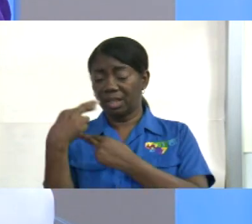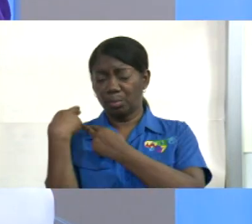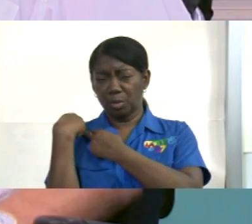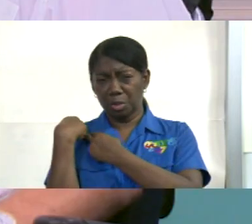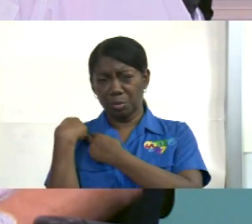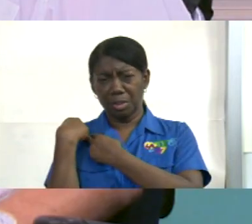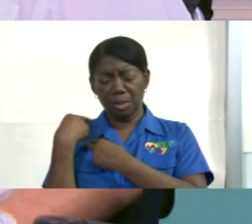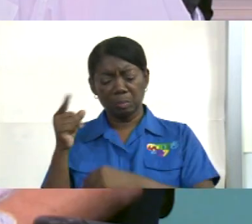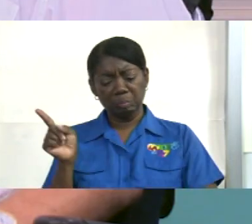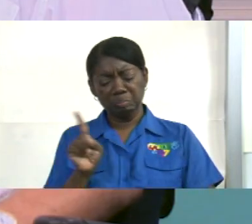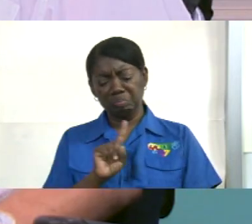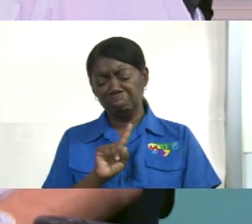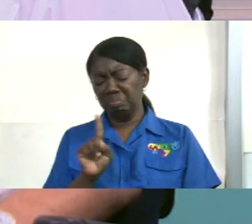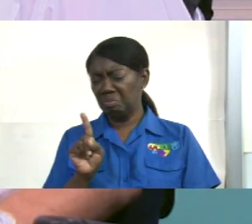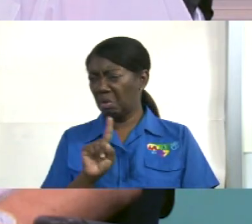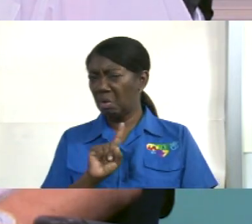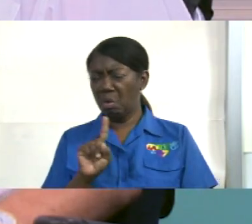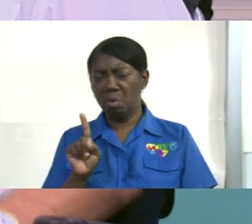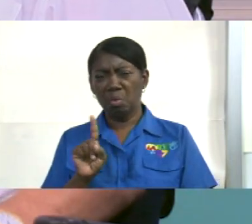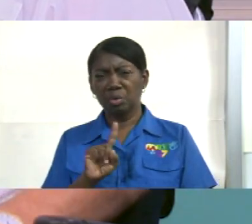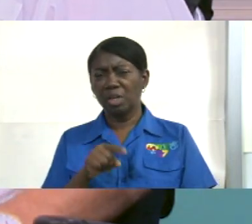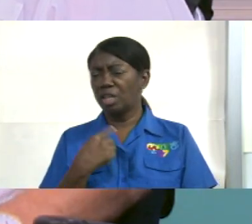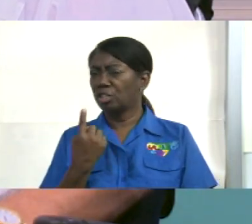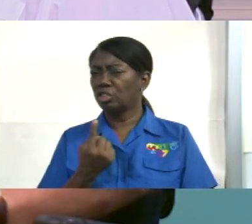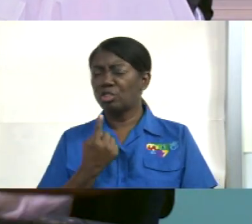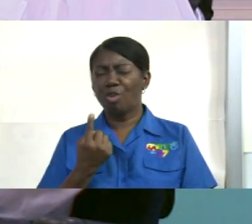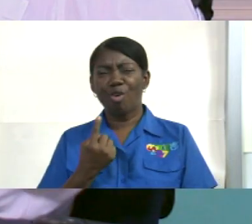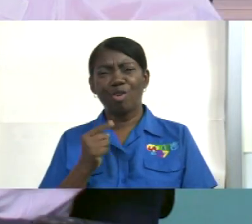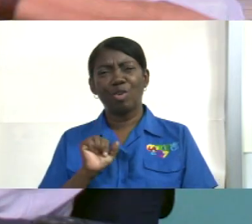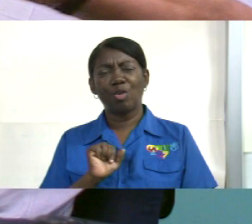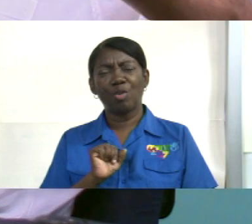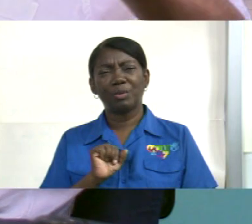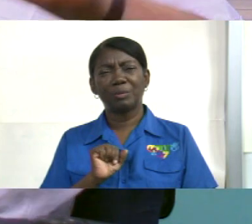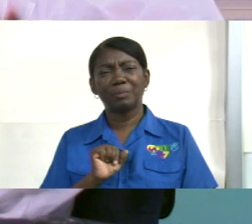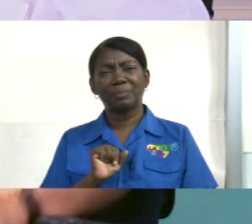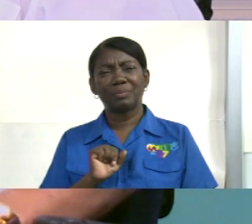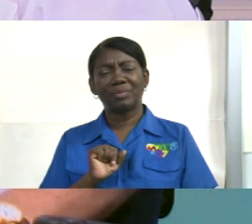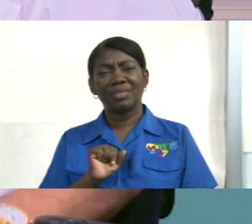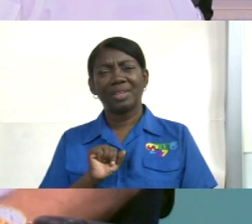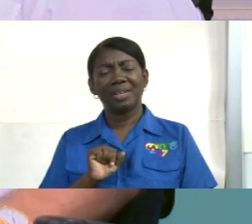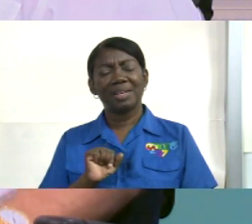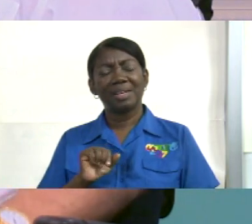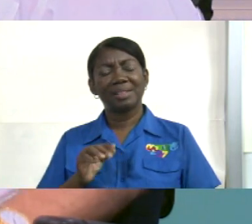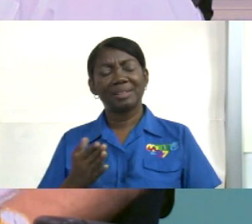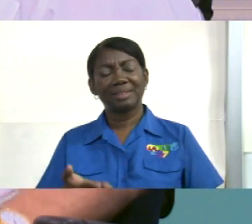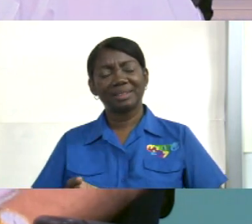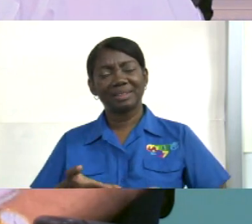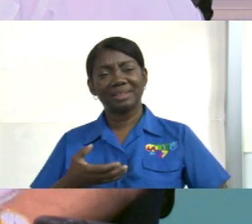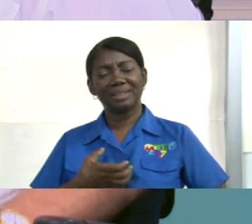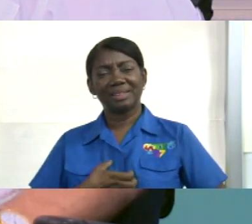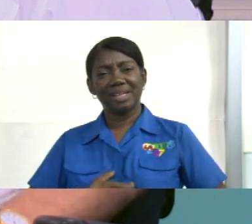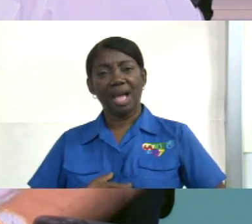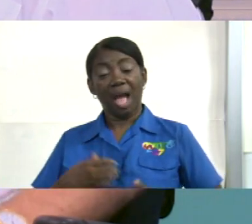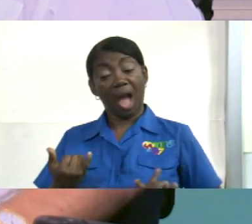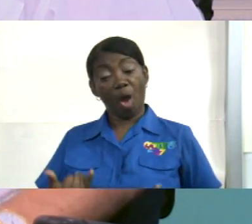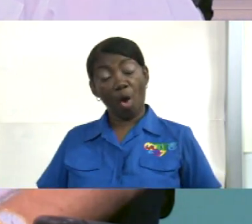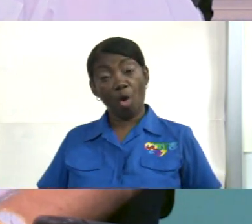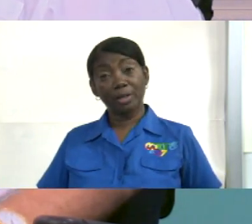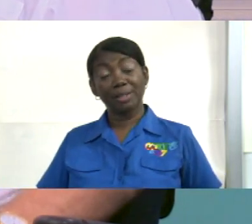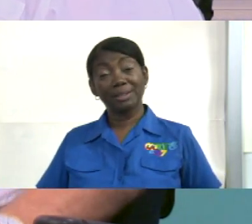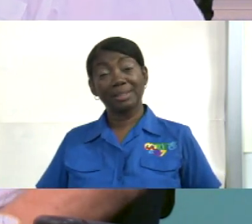no no solamente por sal de él y ahora usted como le decimos entonces